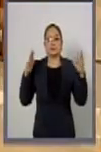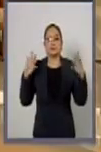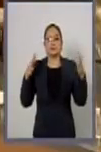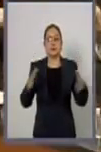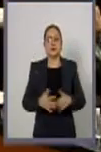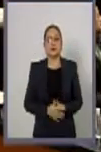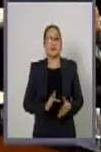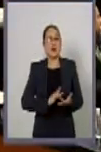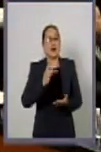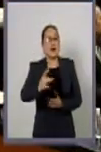Gracias, Senador Merino.